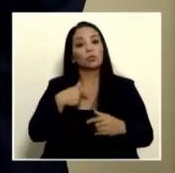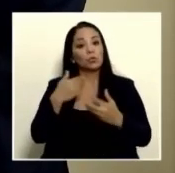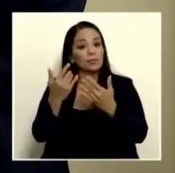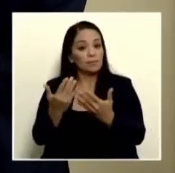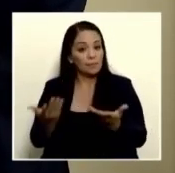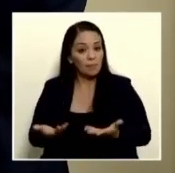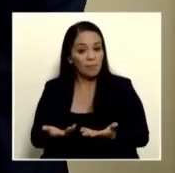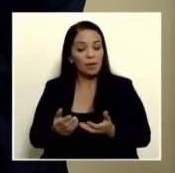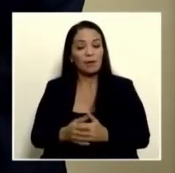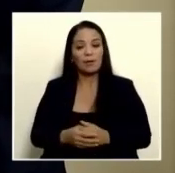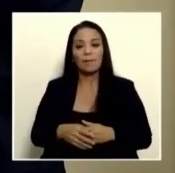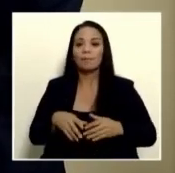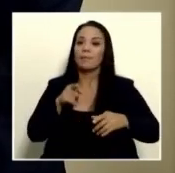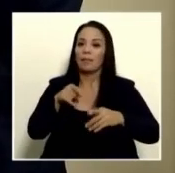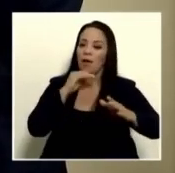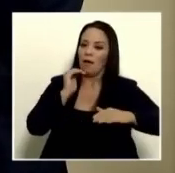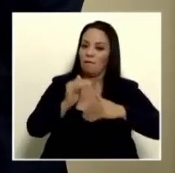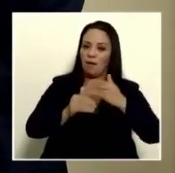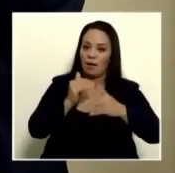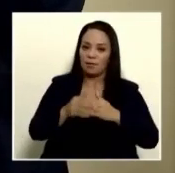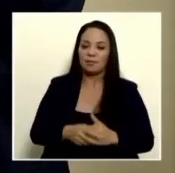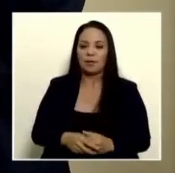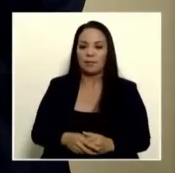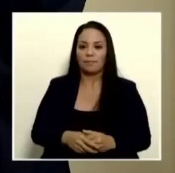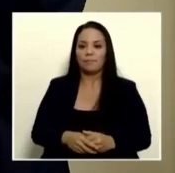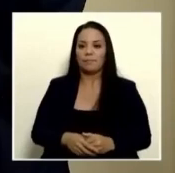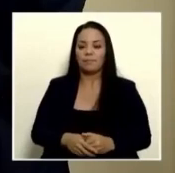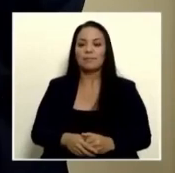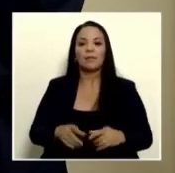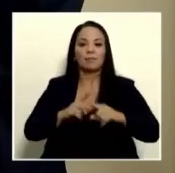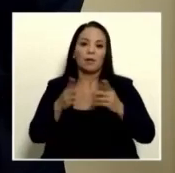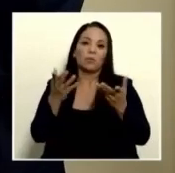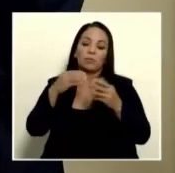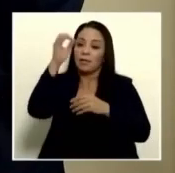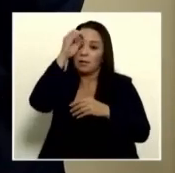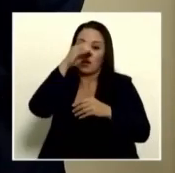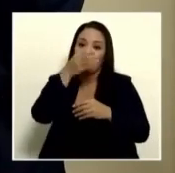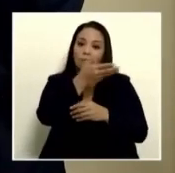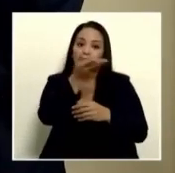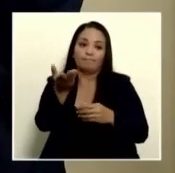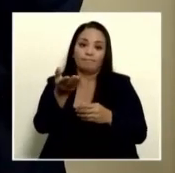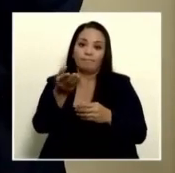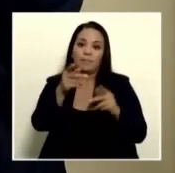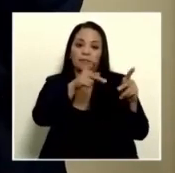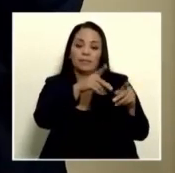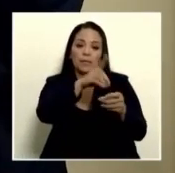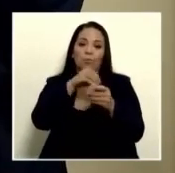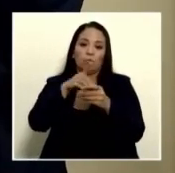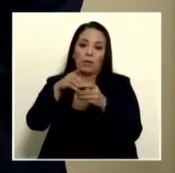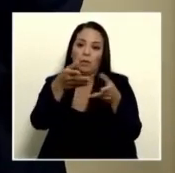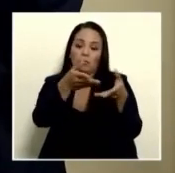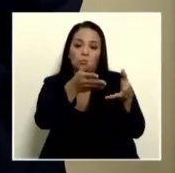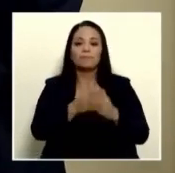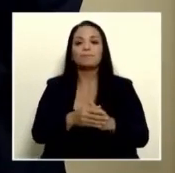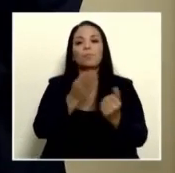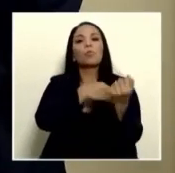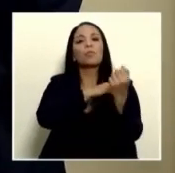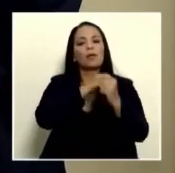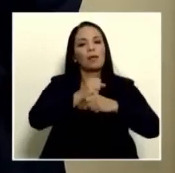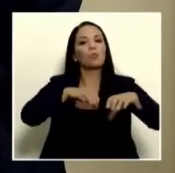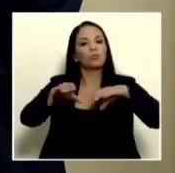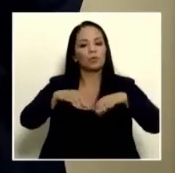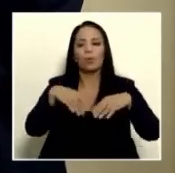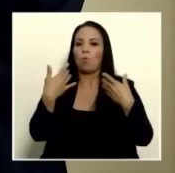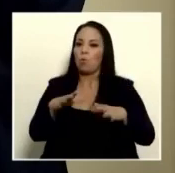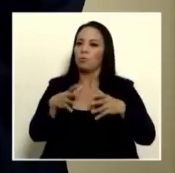esperaría que avance pero ya queda a criterio de los señores y señoras legisladoras yo creo que el poder ejecutivo ha hecho